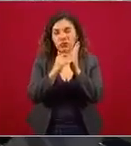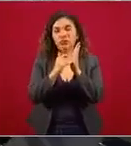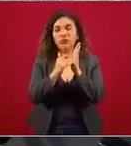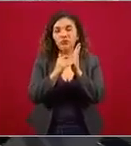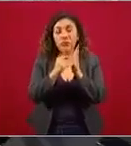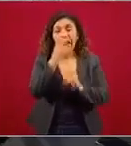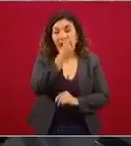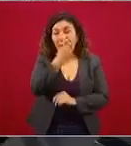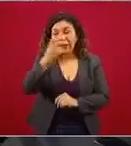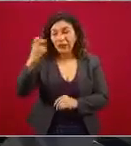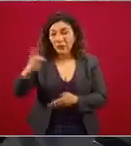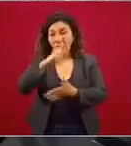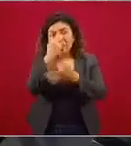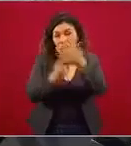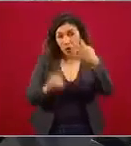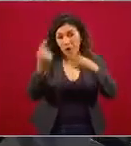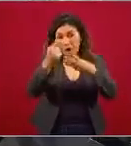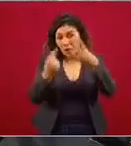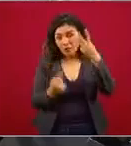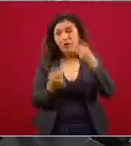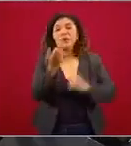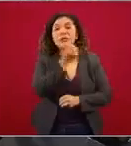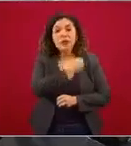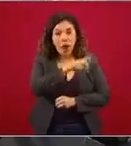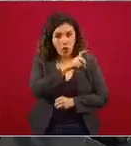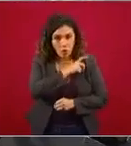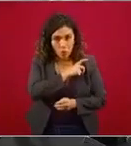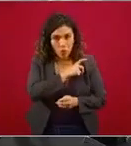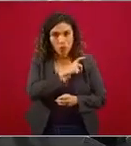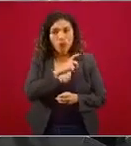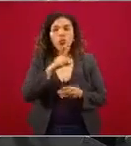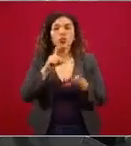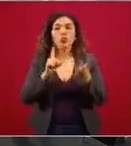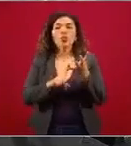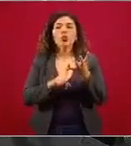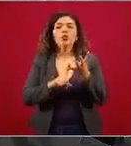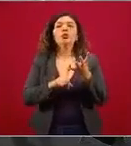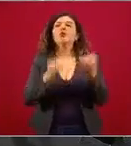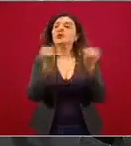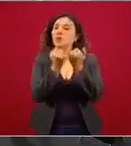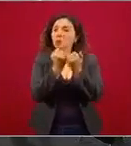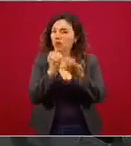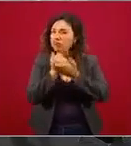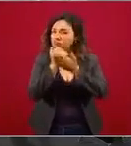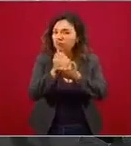Esos programas, salud, tiene prioridad.